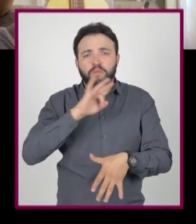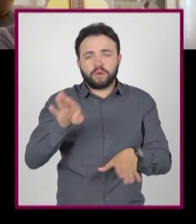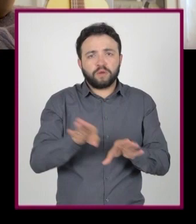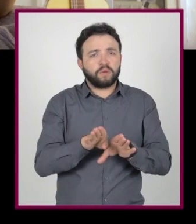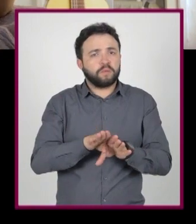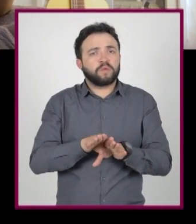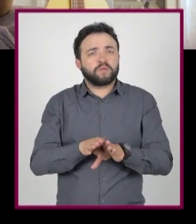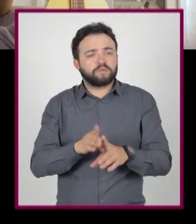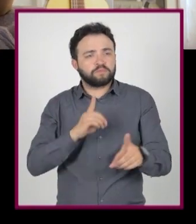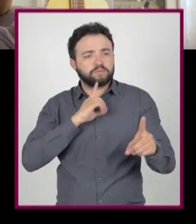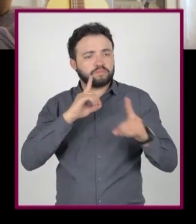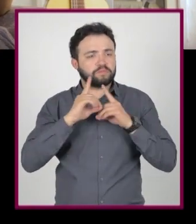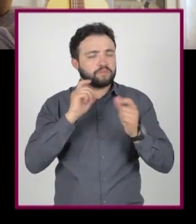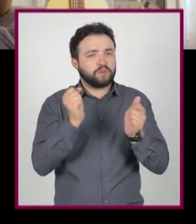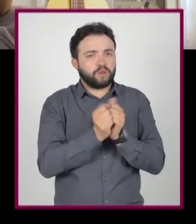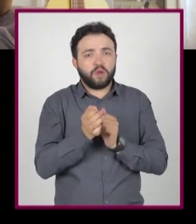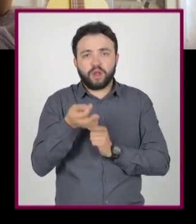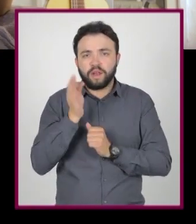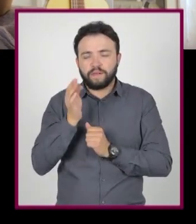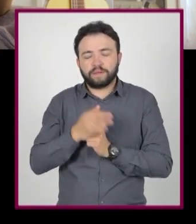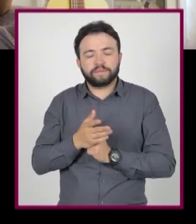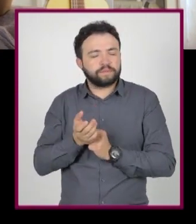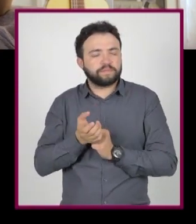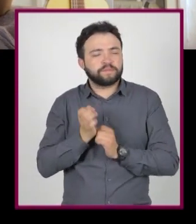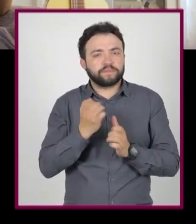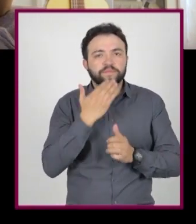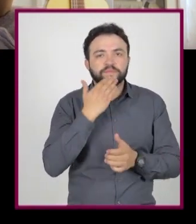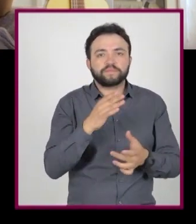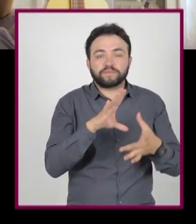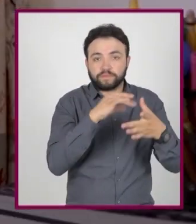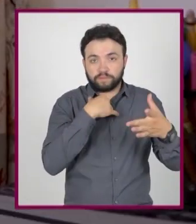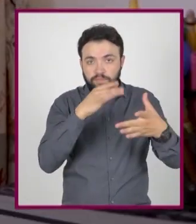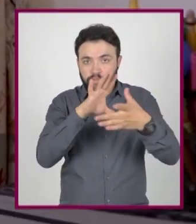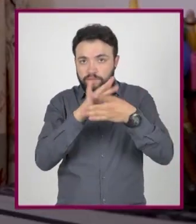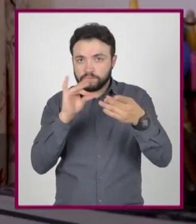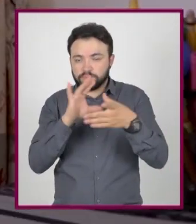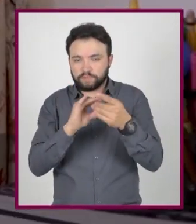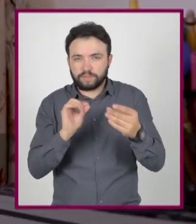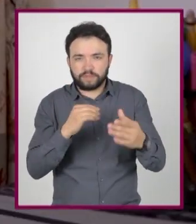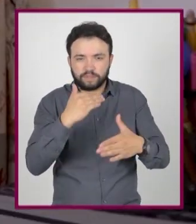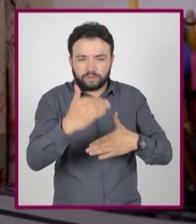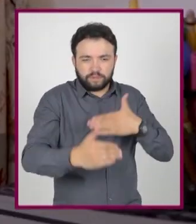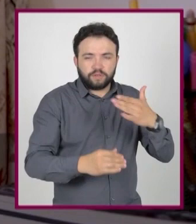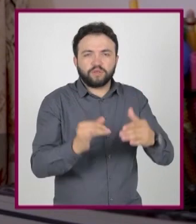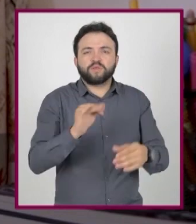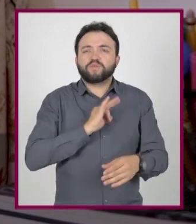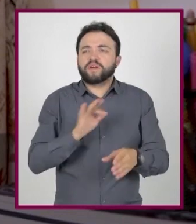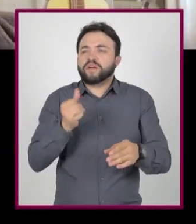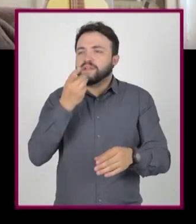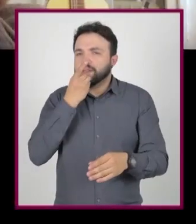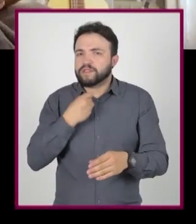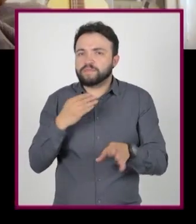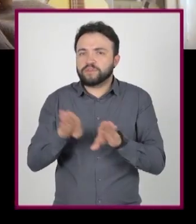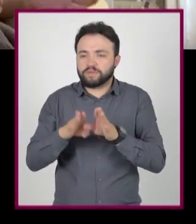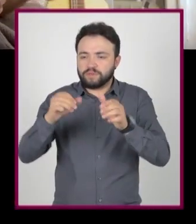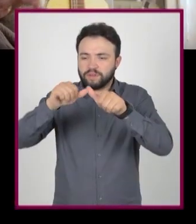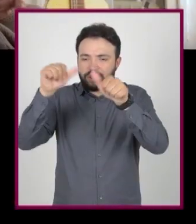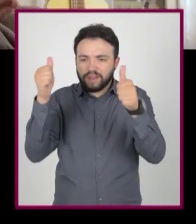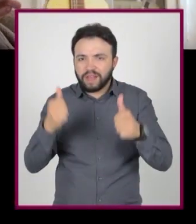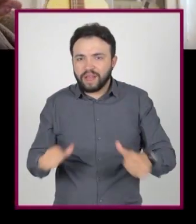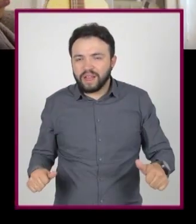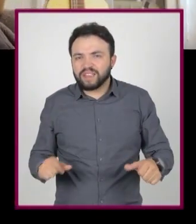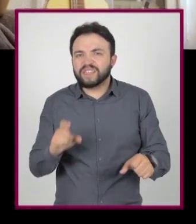con una taza de café? Bien, para poder explicarlo vayamos por partes. ¿Qué puedes decirme de las corrientes en las artes? Que son